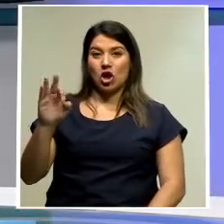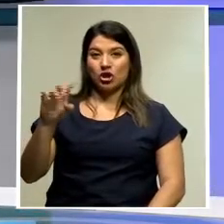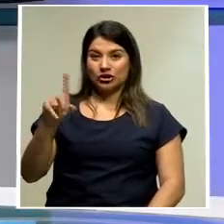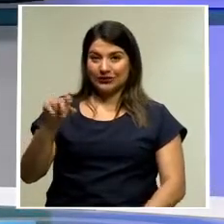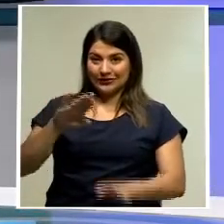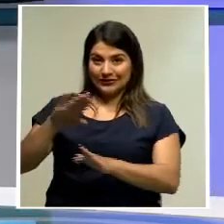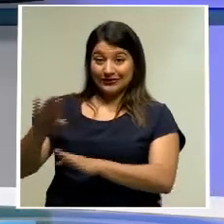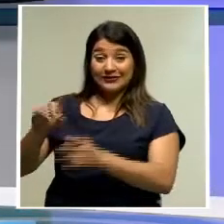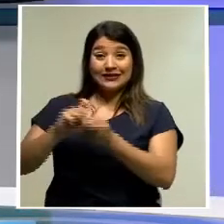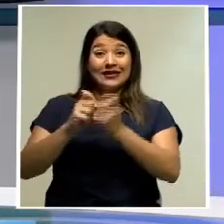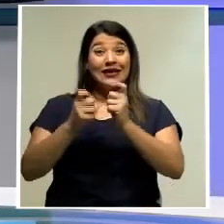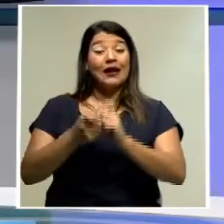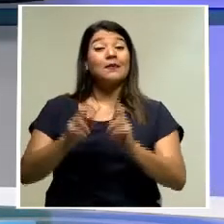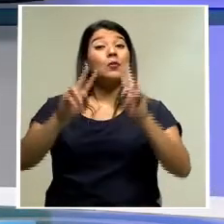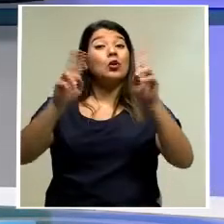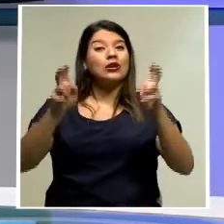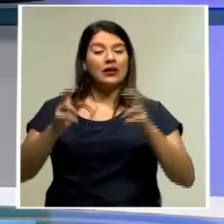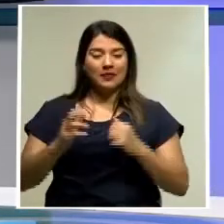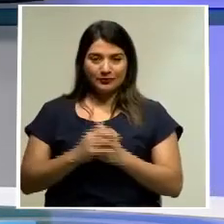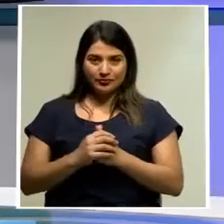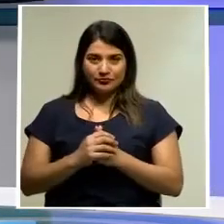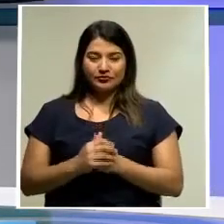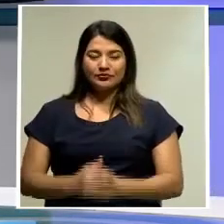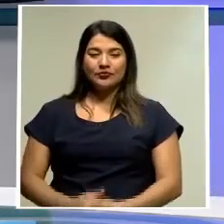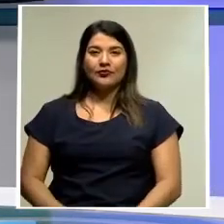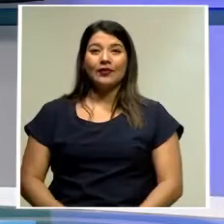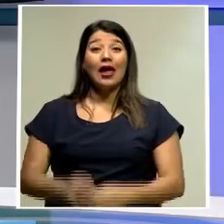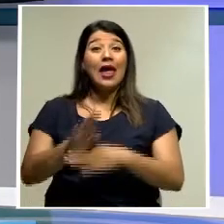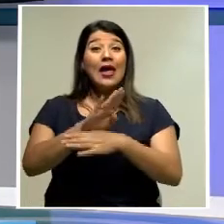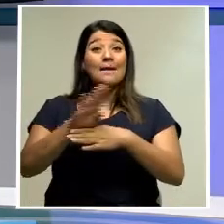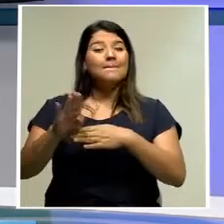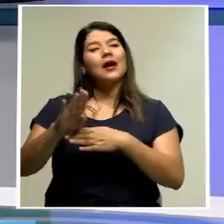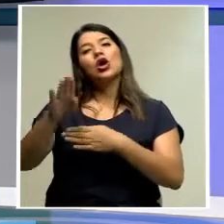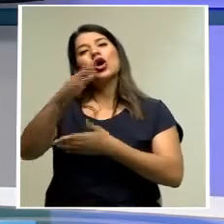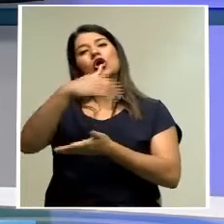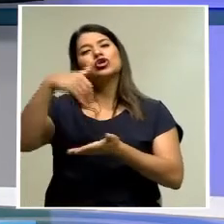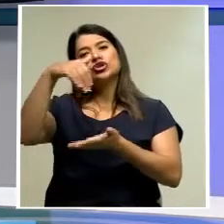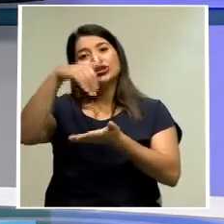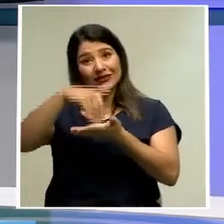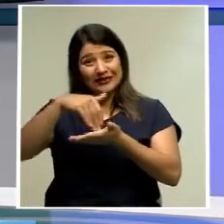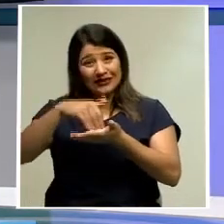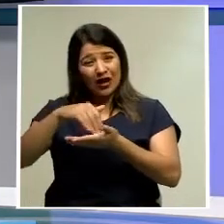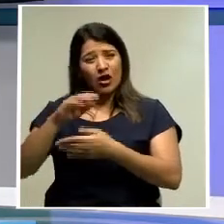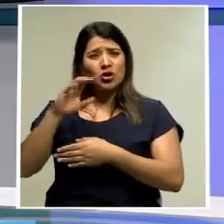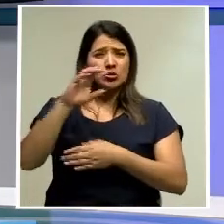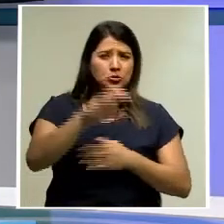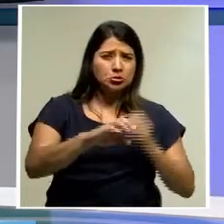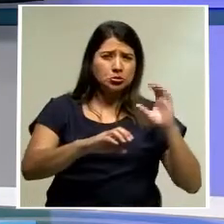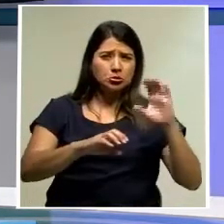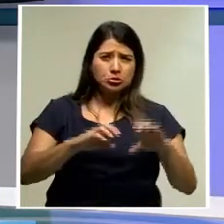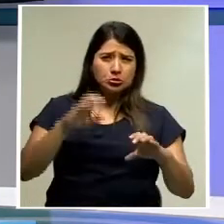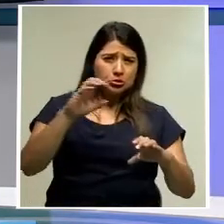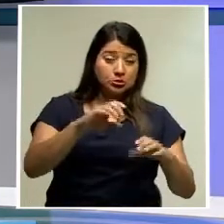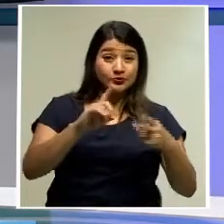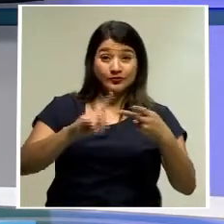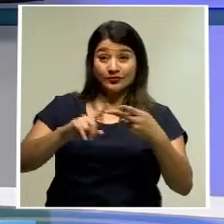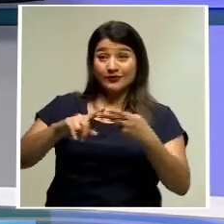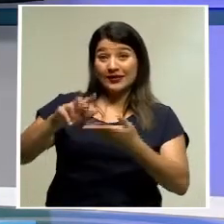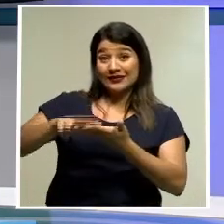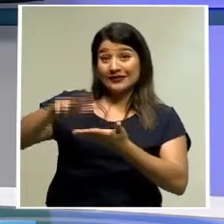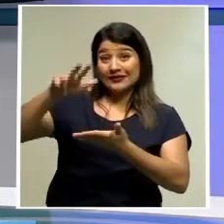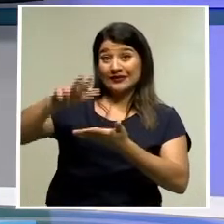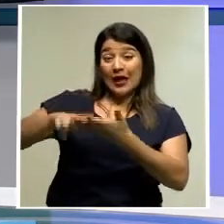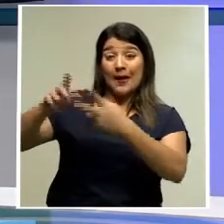Cambiamos de tema, pese a las intervenciones del Banco Central y la reciente aprobación del crédito con el